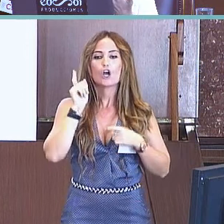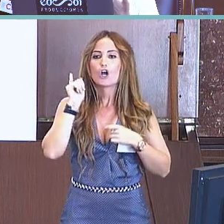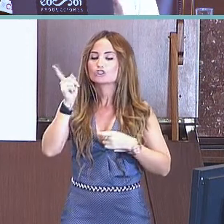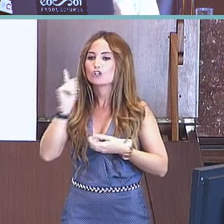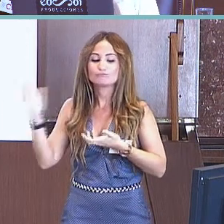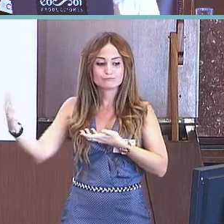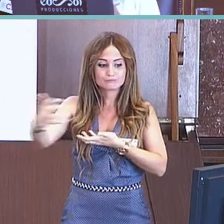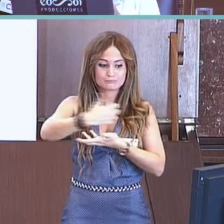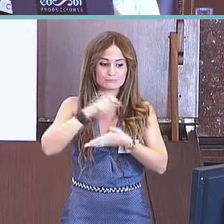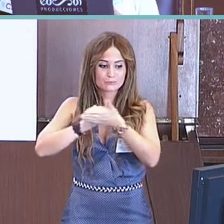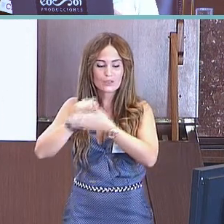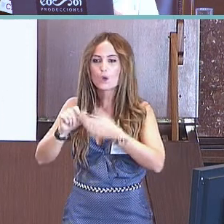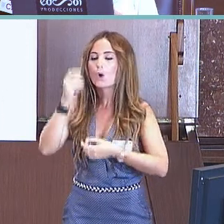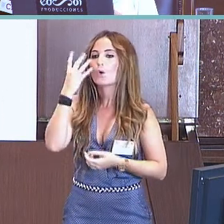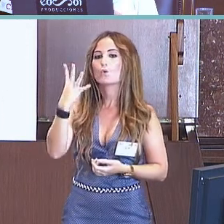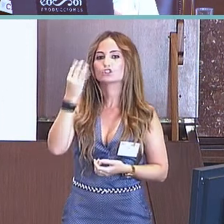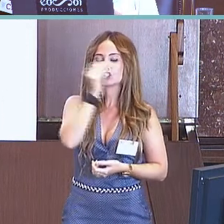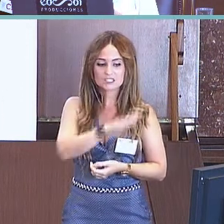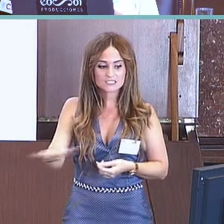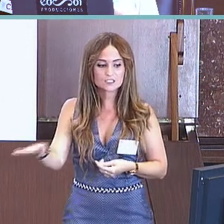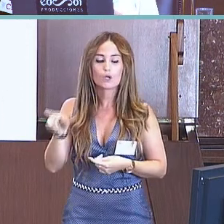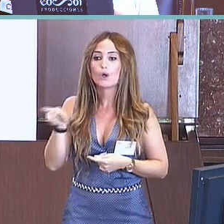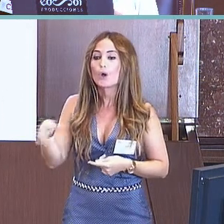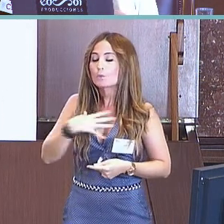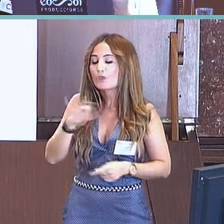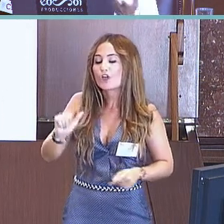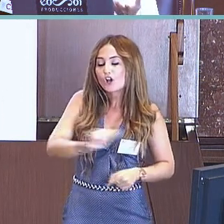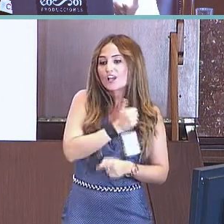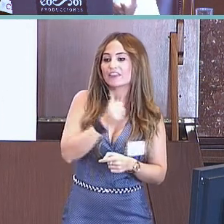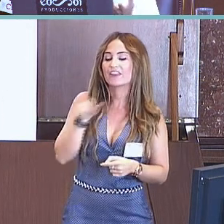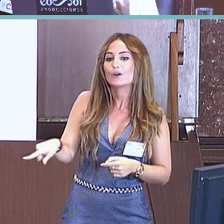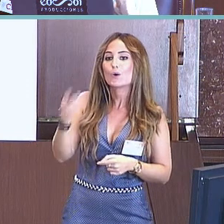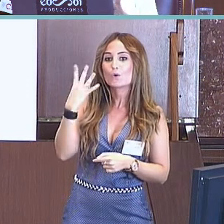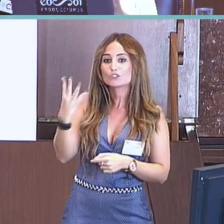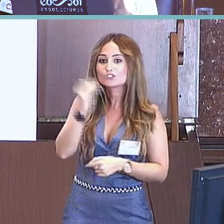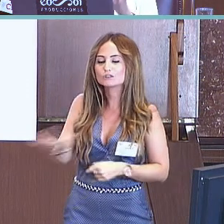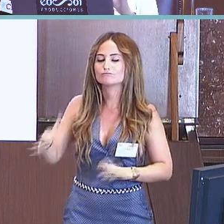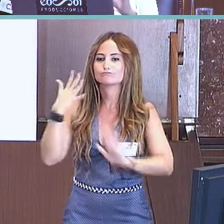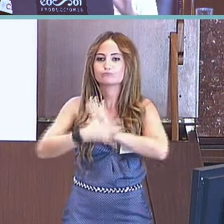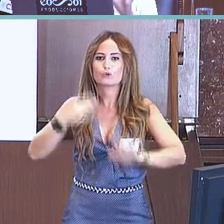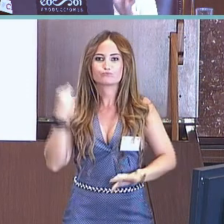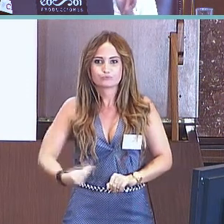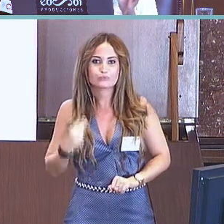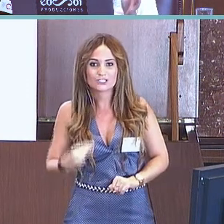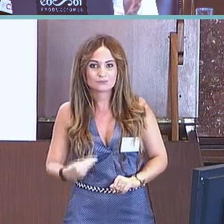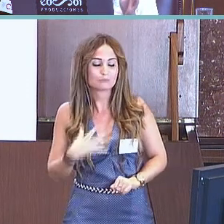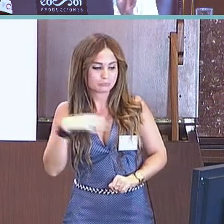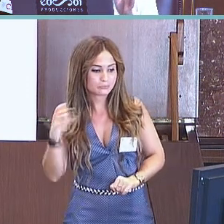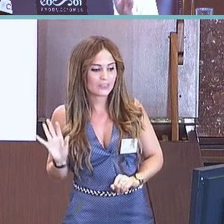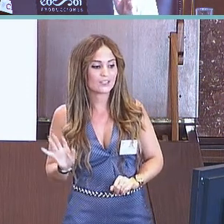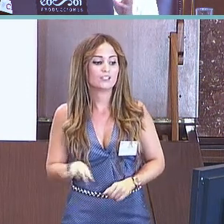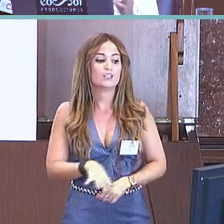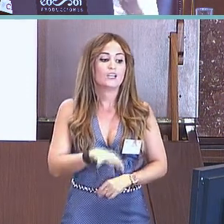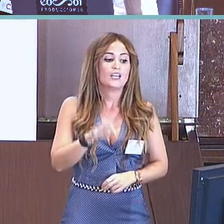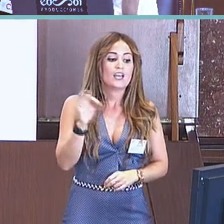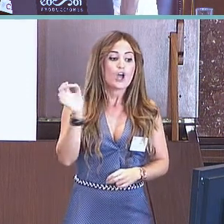¿Qué explicaciones le podemos dar a esto? Pues una explicación que se nos ocurría es que en el intervalo de 20 a 23